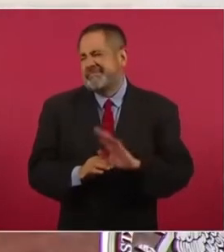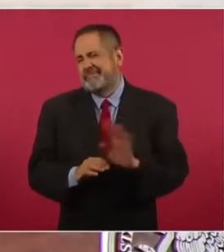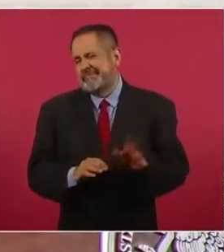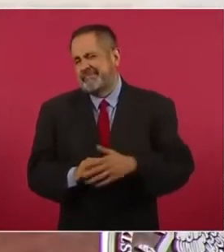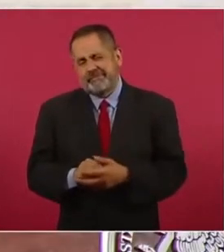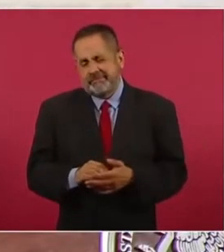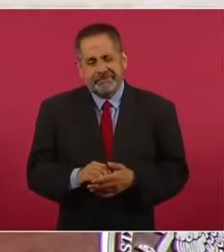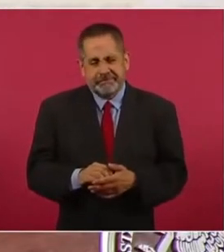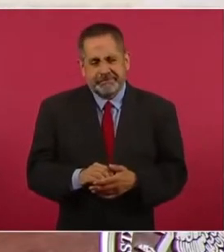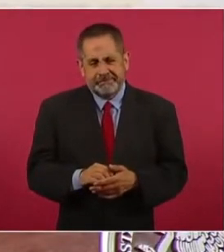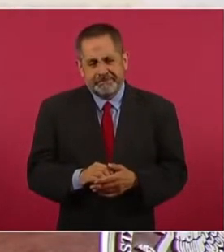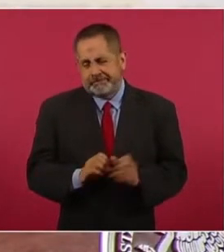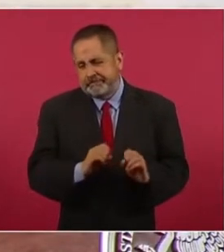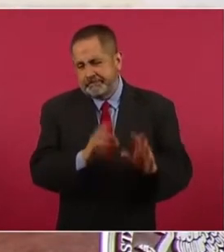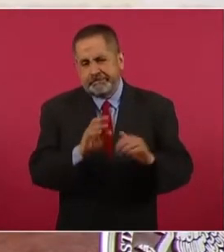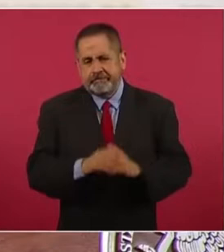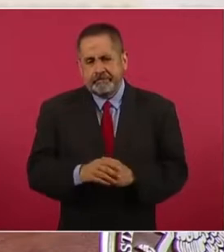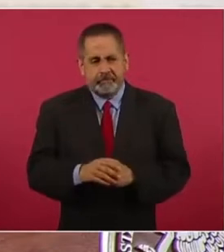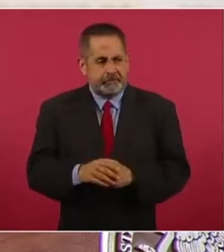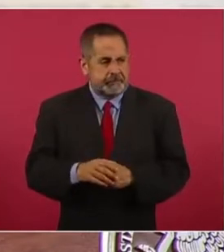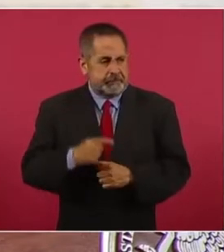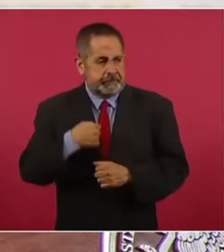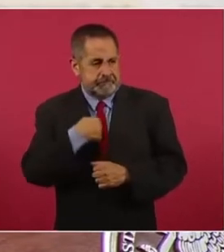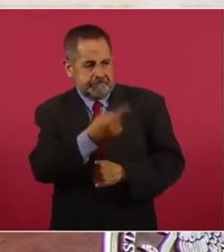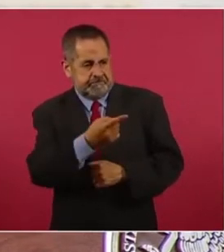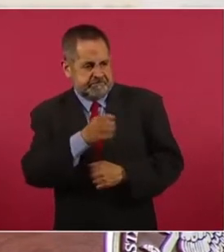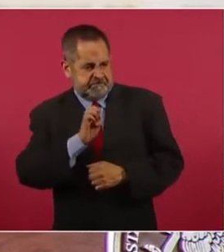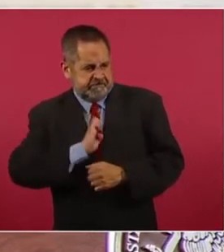no odiar